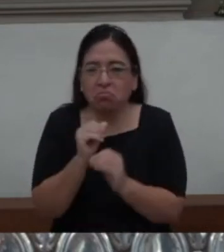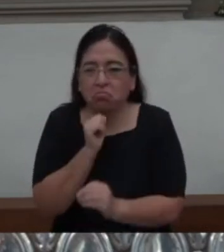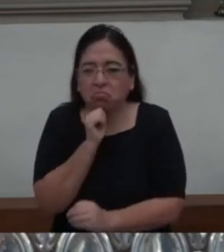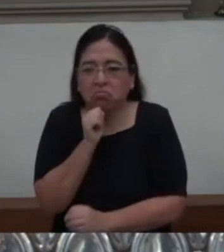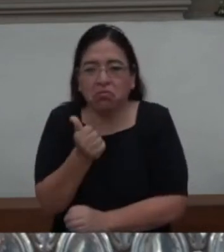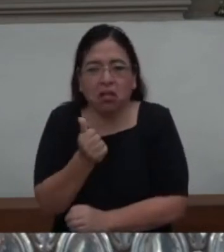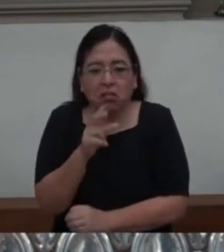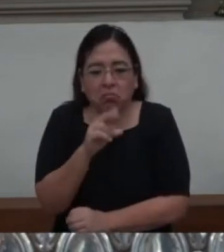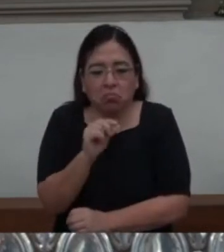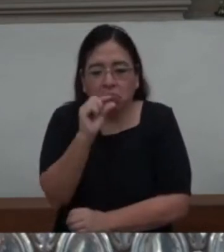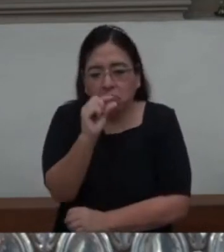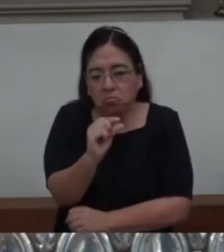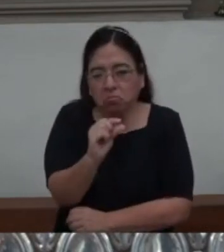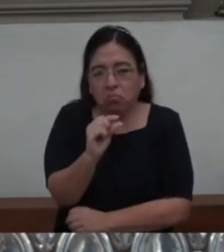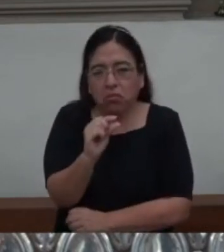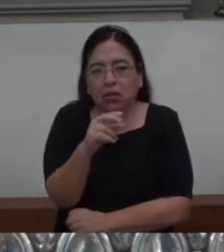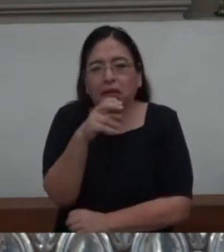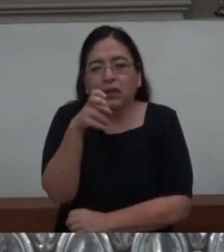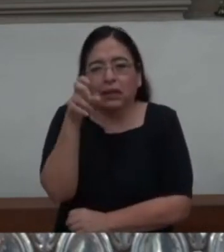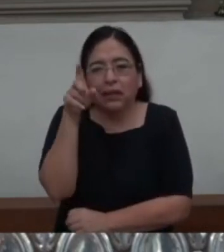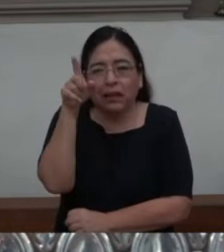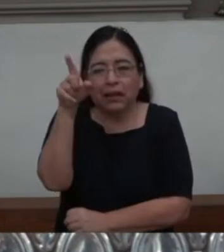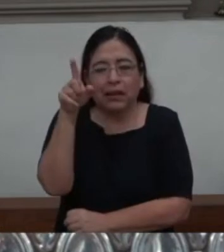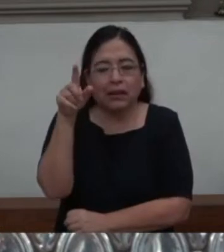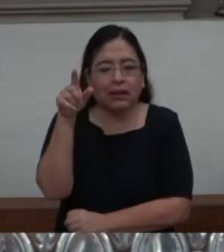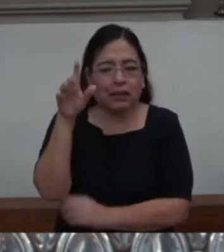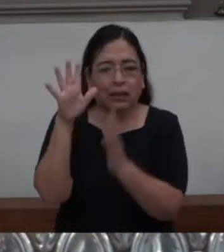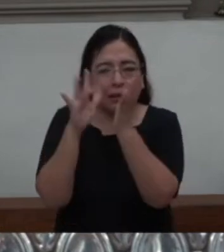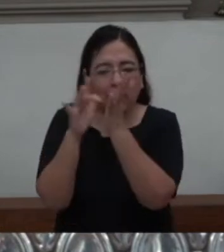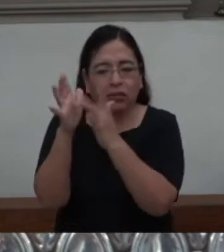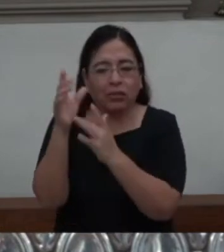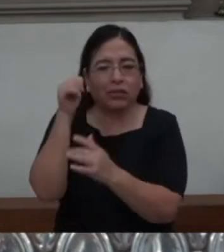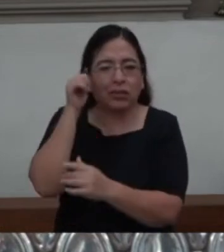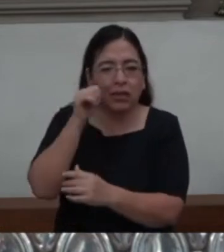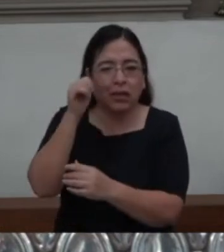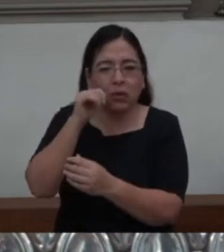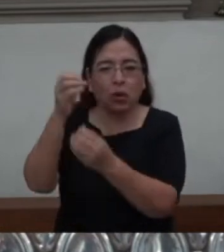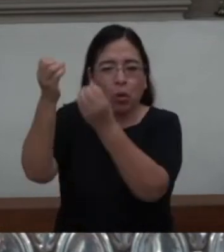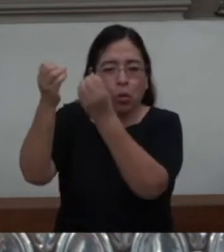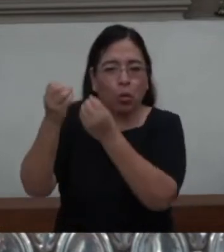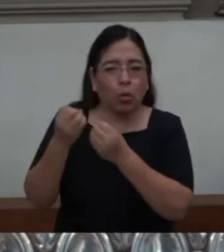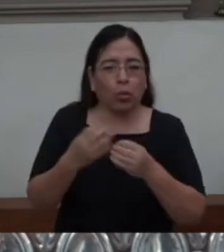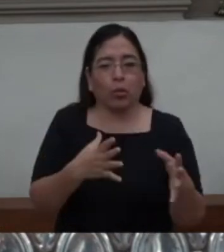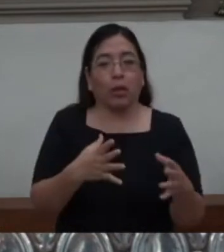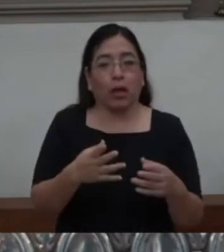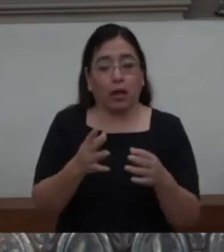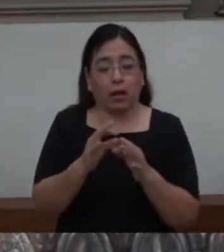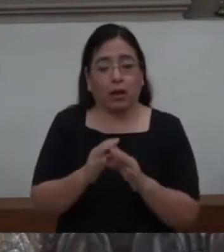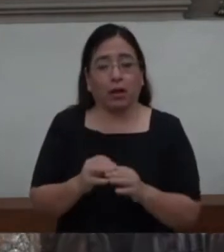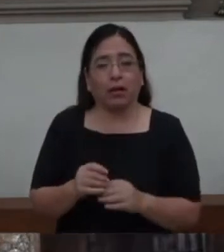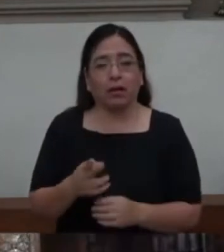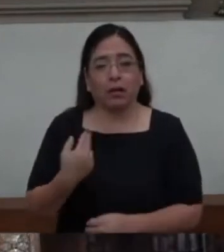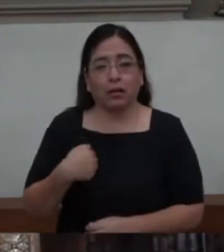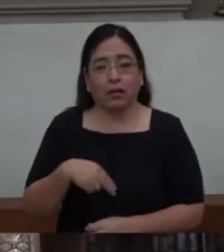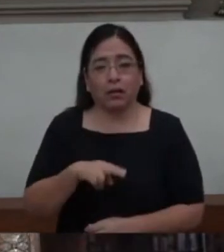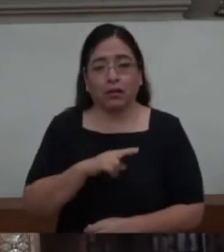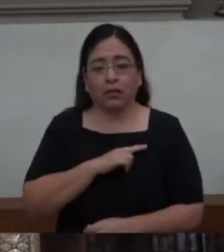vale. Él nos ha regalado lo que sí vale. La